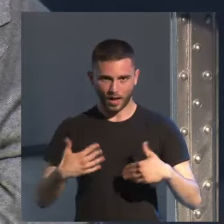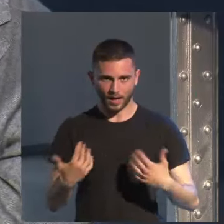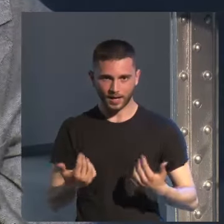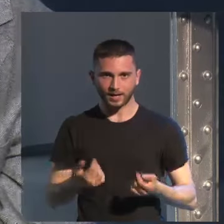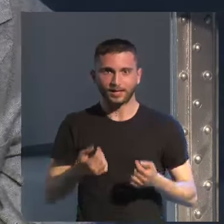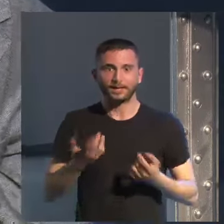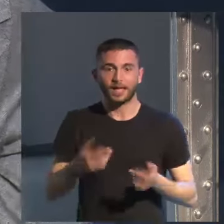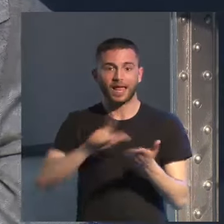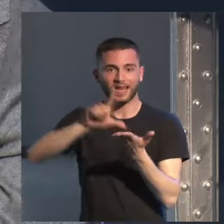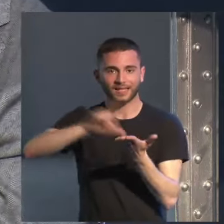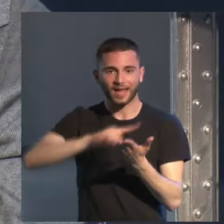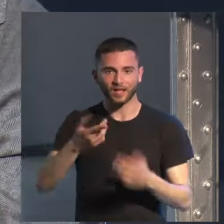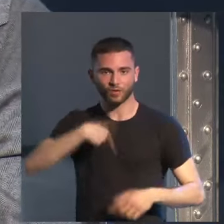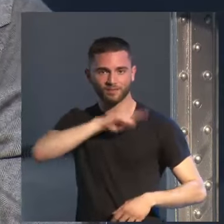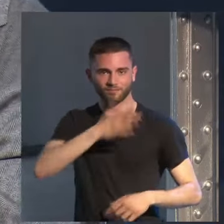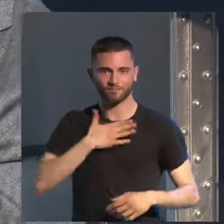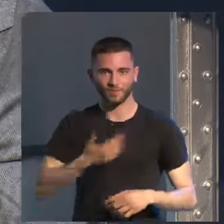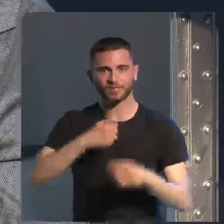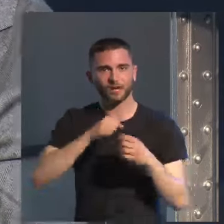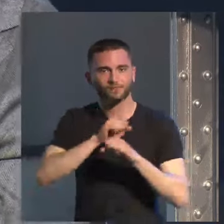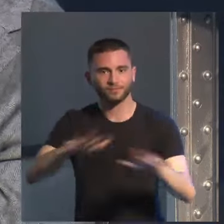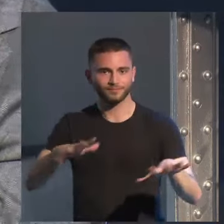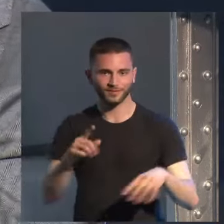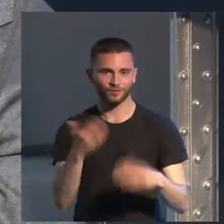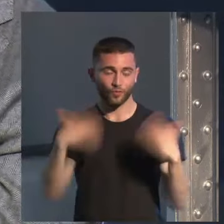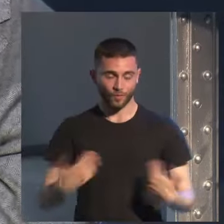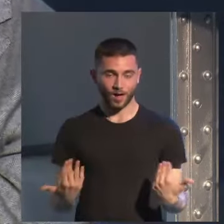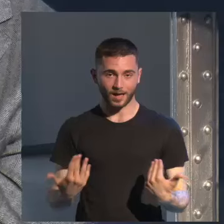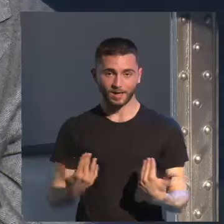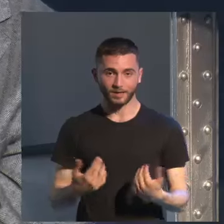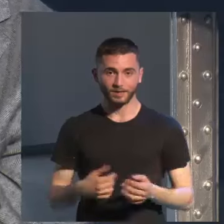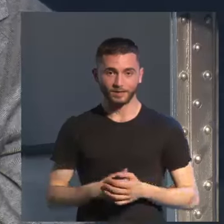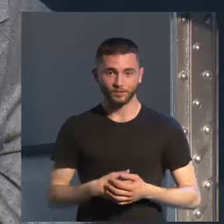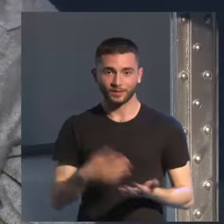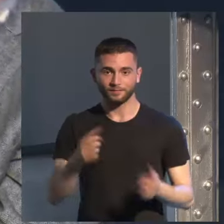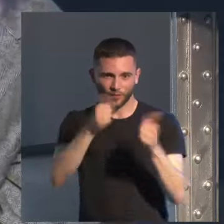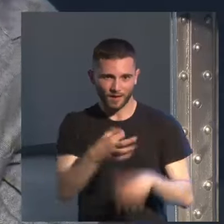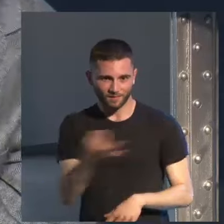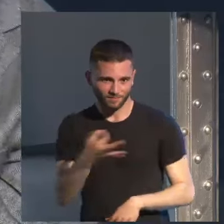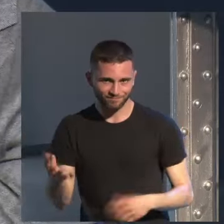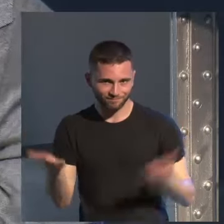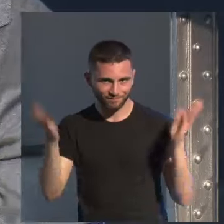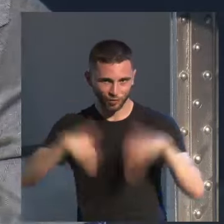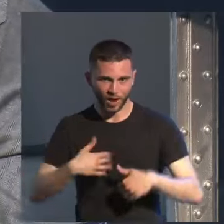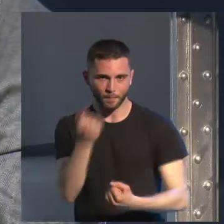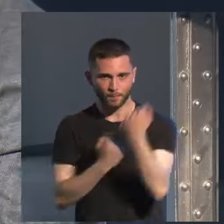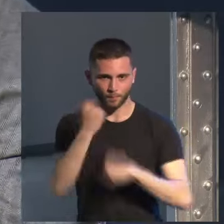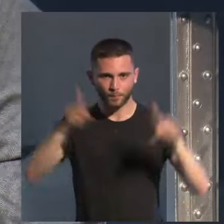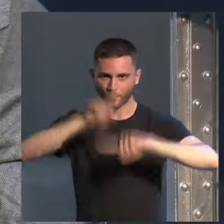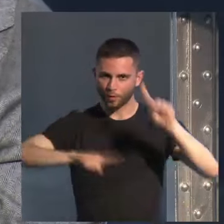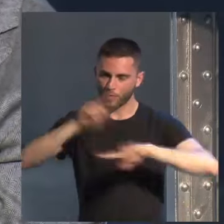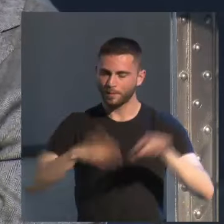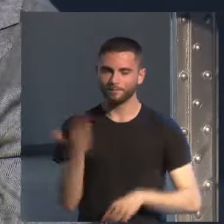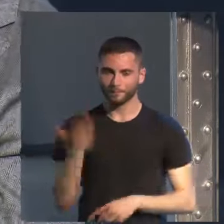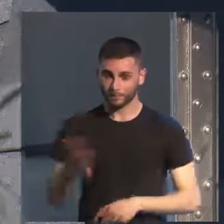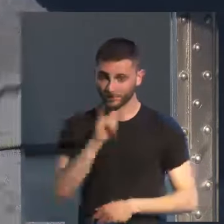promueva nuestra literatura suficientemente y del mejor modo fuera de Cuba hay graves problemas económicos todo